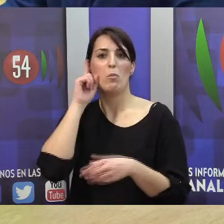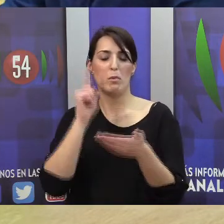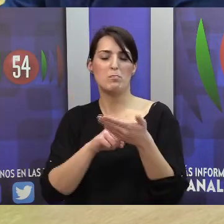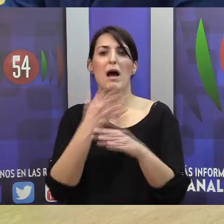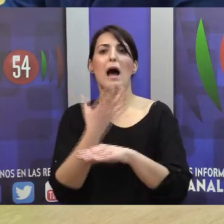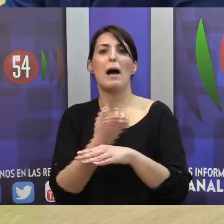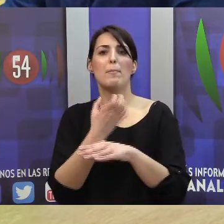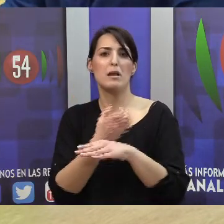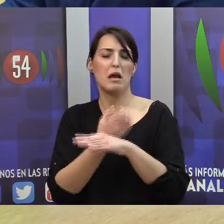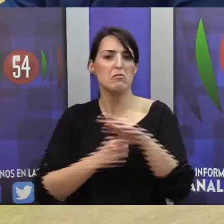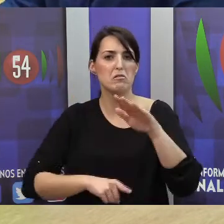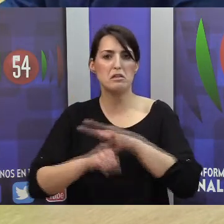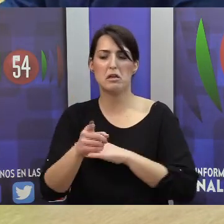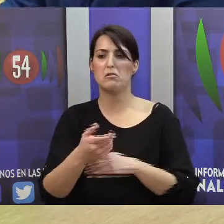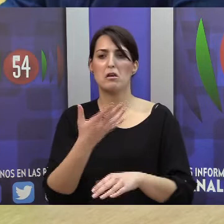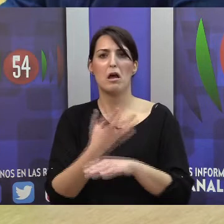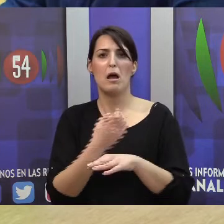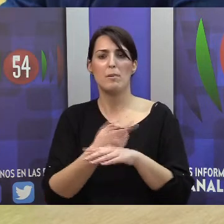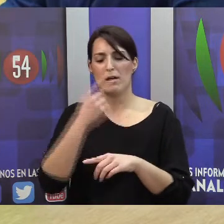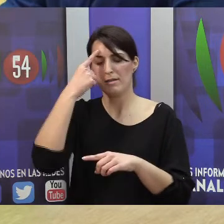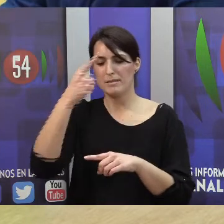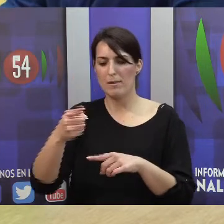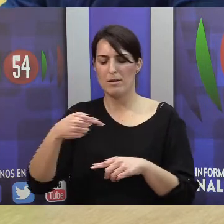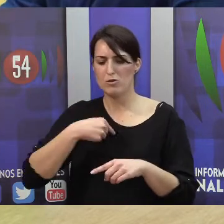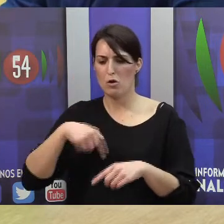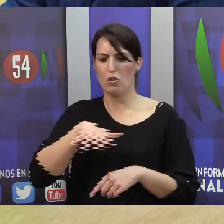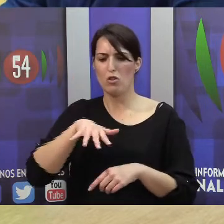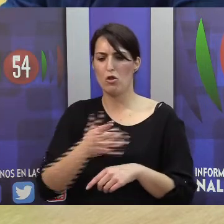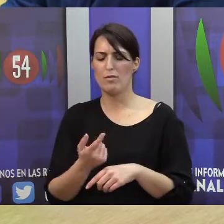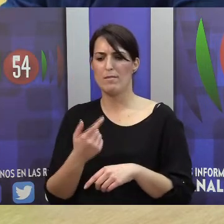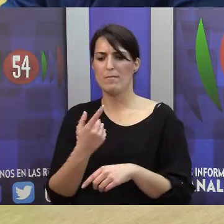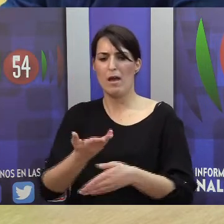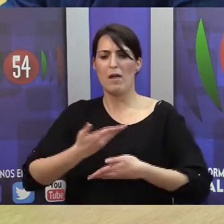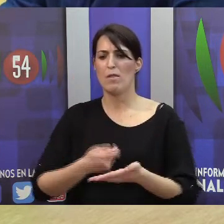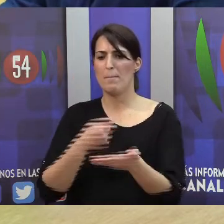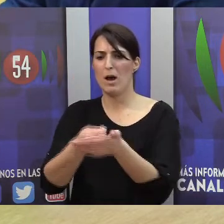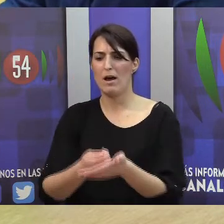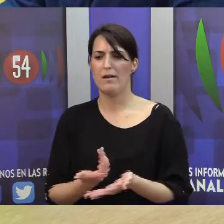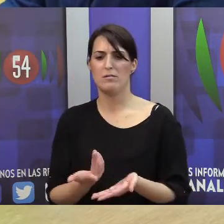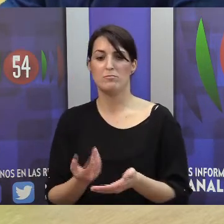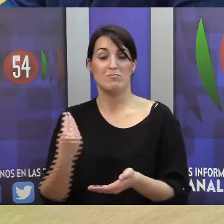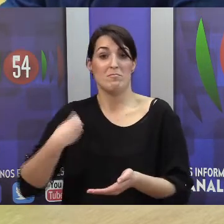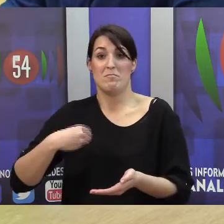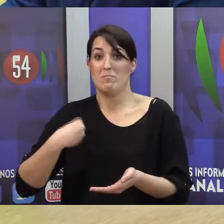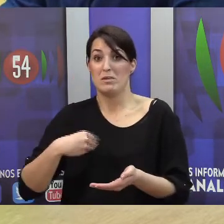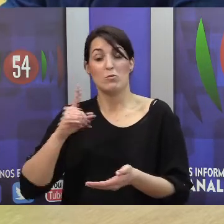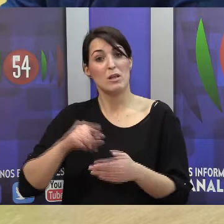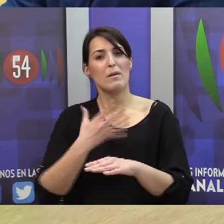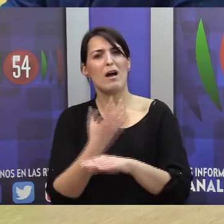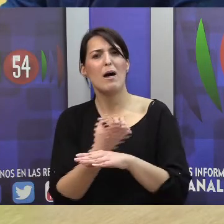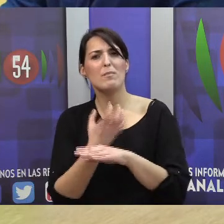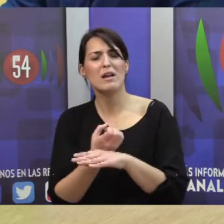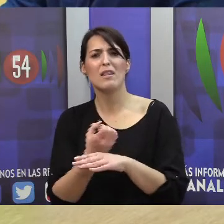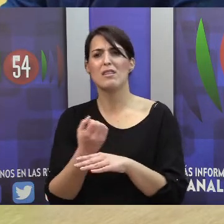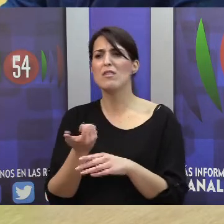que te permite saber dónde estás localizado, que te permite pagar, que te permite lo mismo. Hay app que te permiten